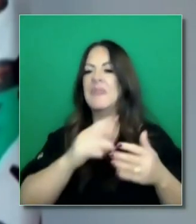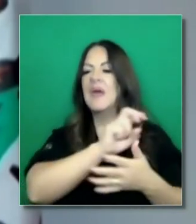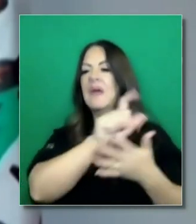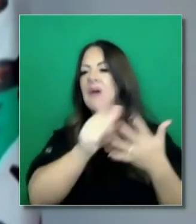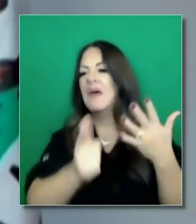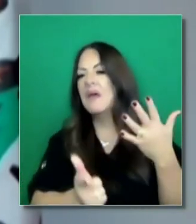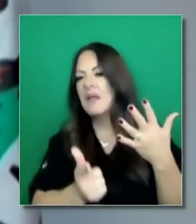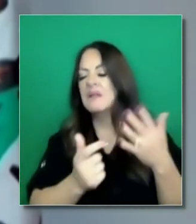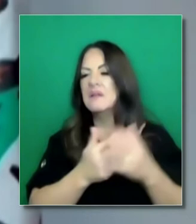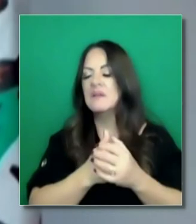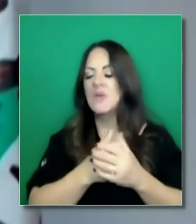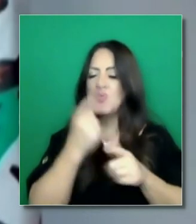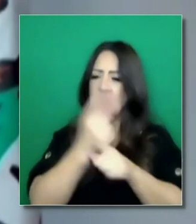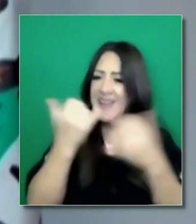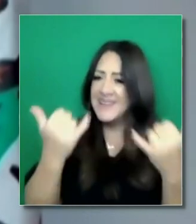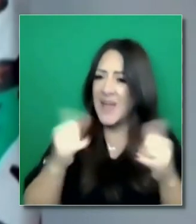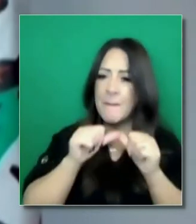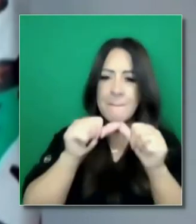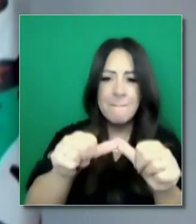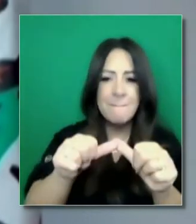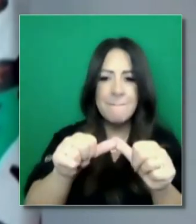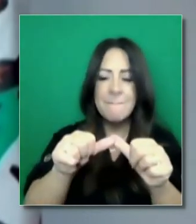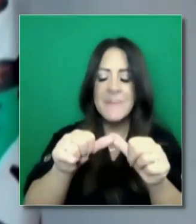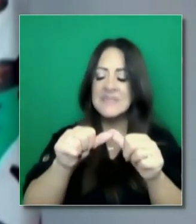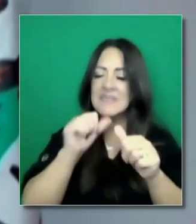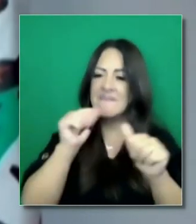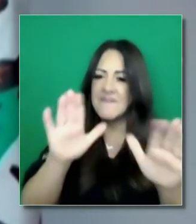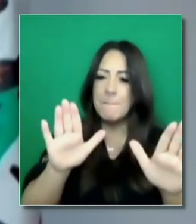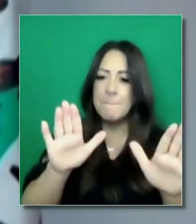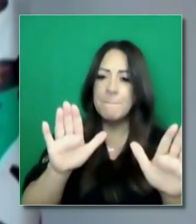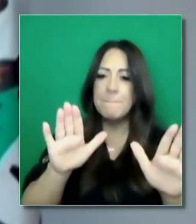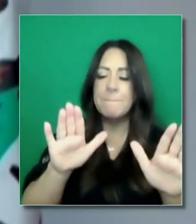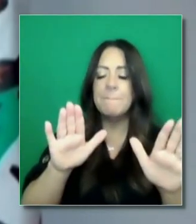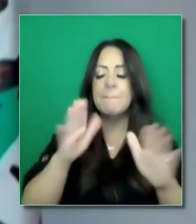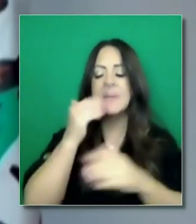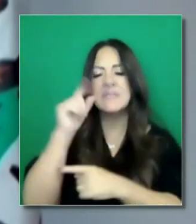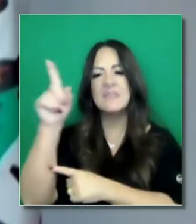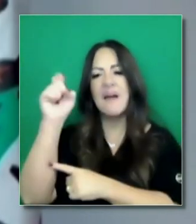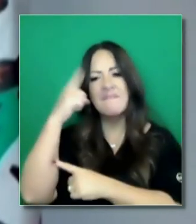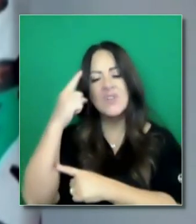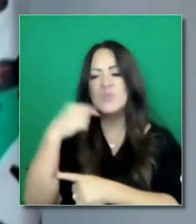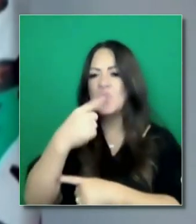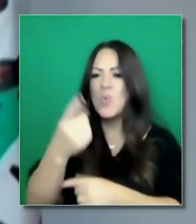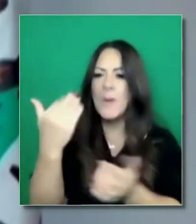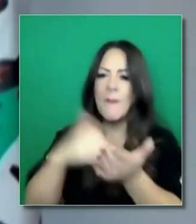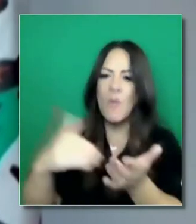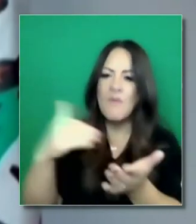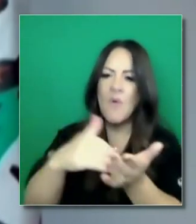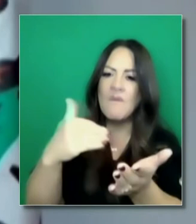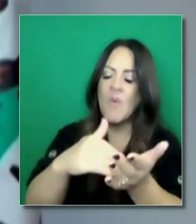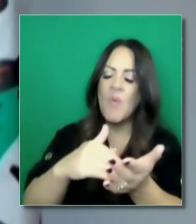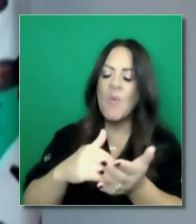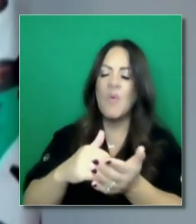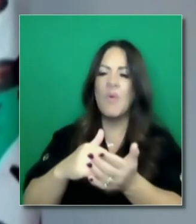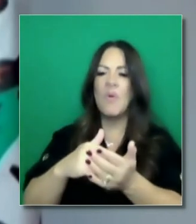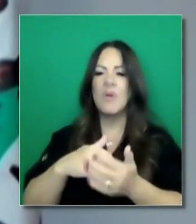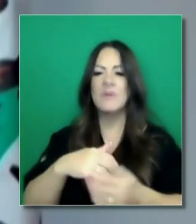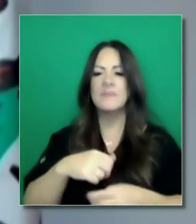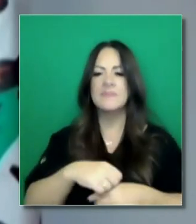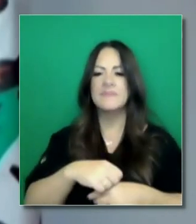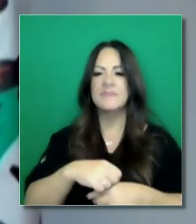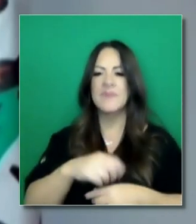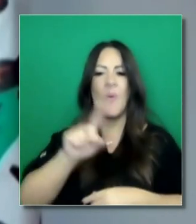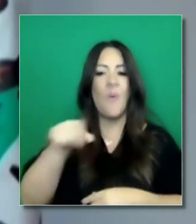tenemos que estar muy enfocados en lo que podemos hacer en los días por venir, porque como dijo el gobernador o ha dicho